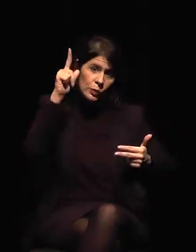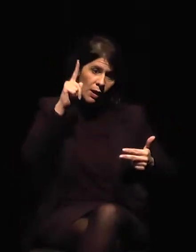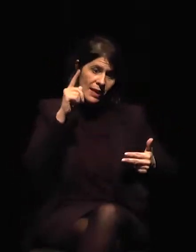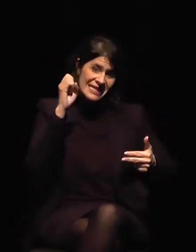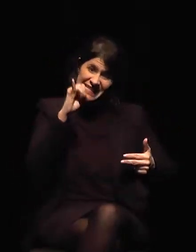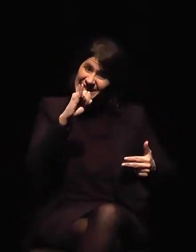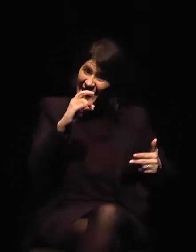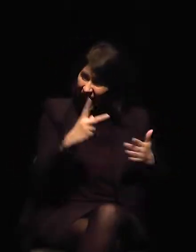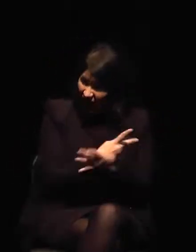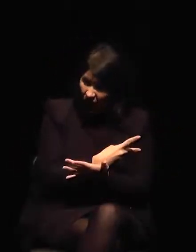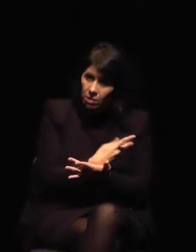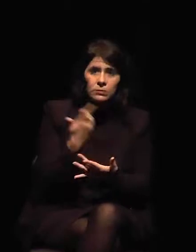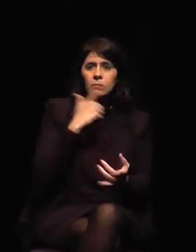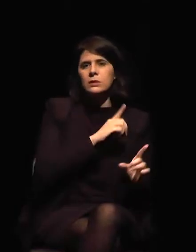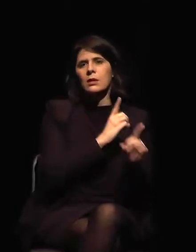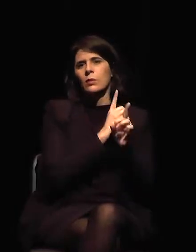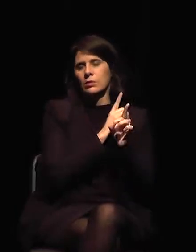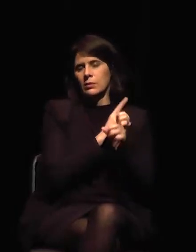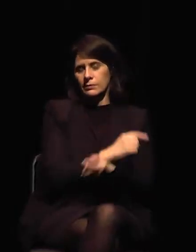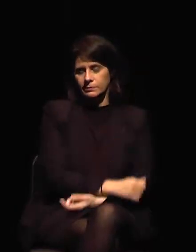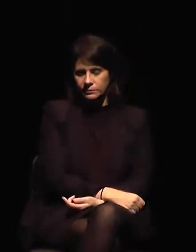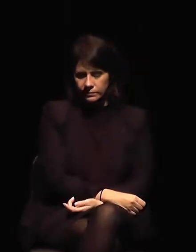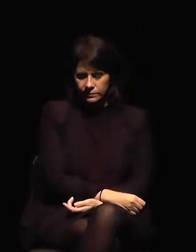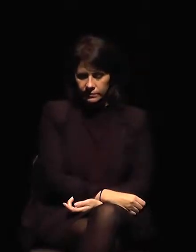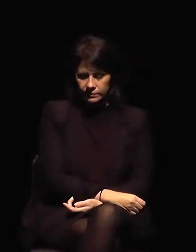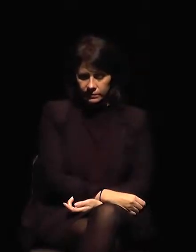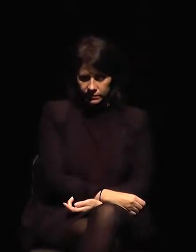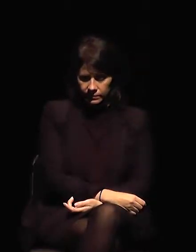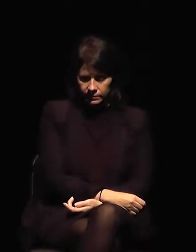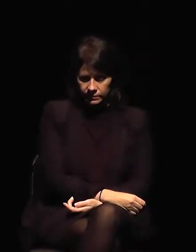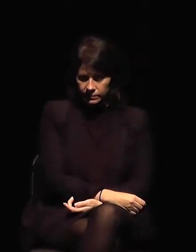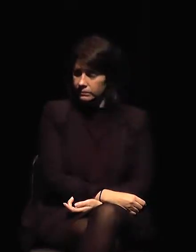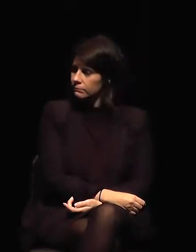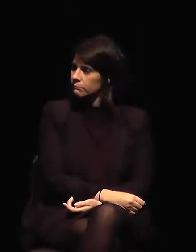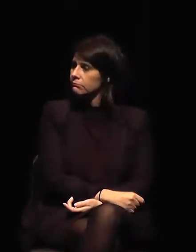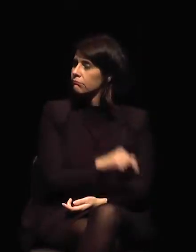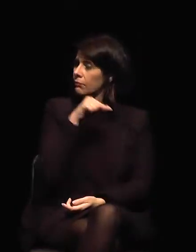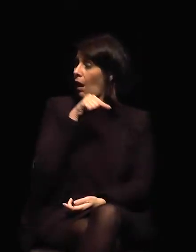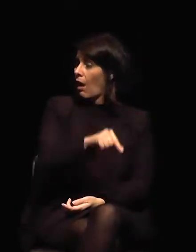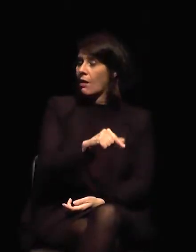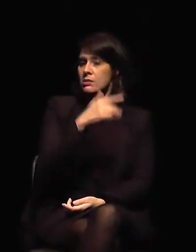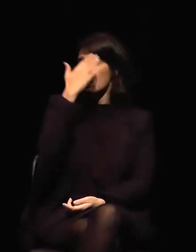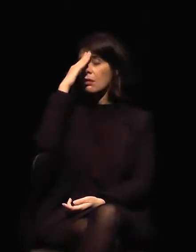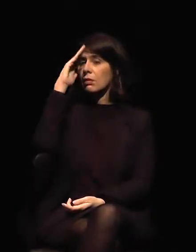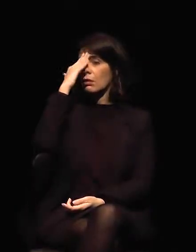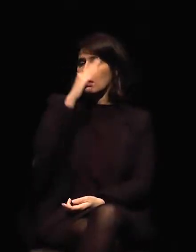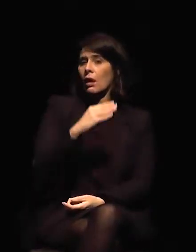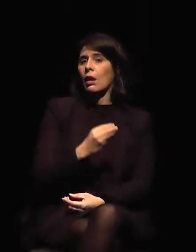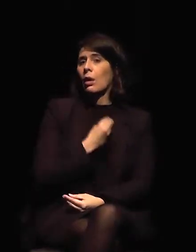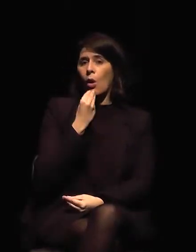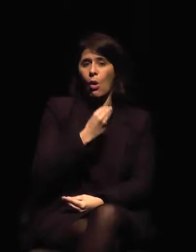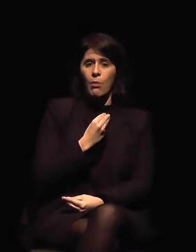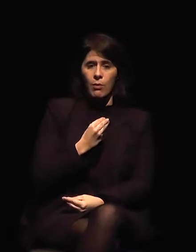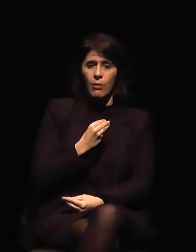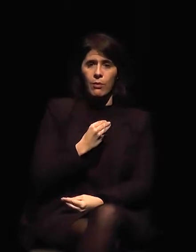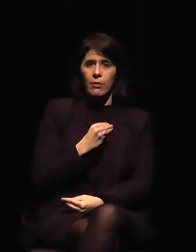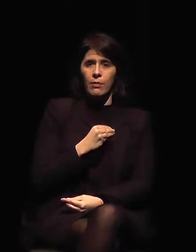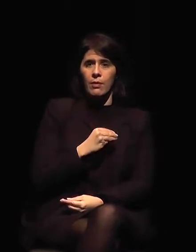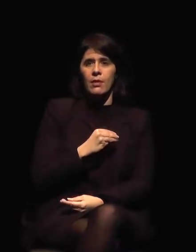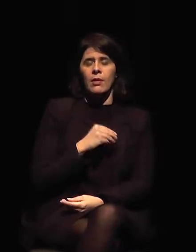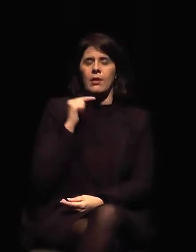muy rápidamente, para que entiendan nuestra actuación, nuestro órgano cada vez más invierte,